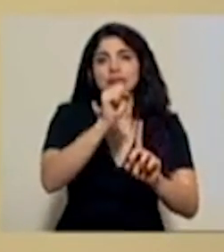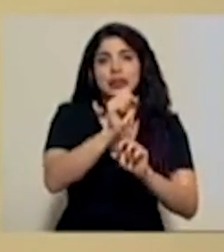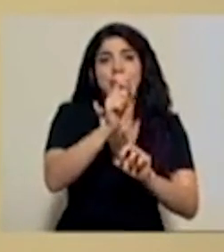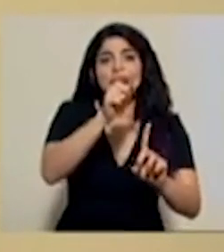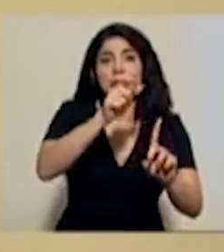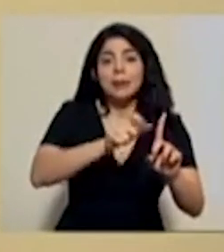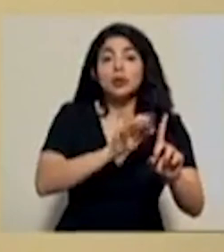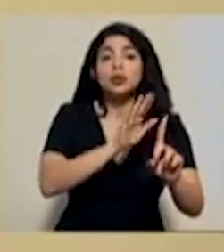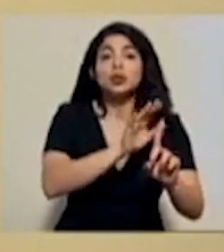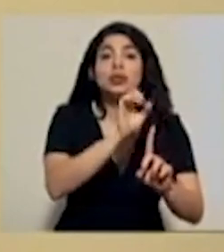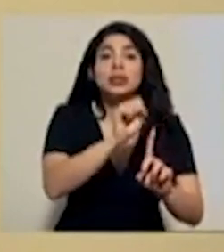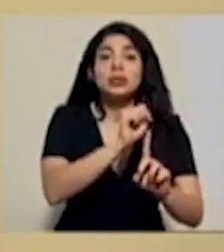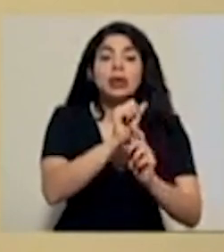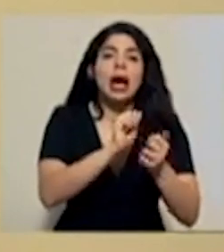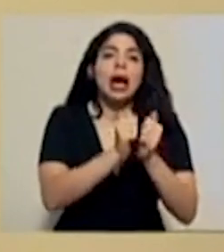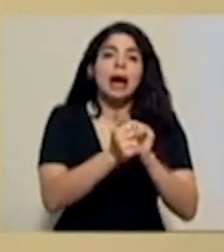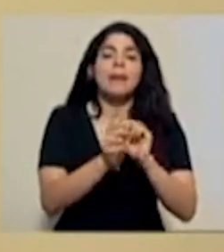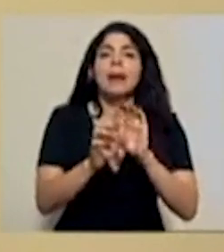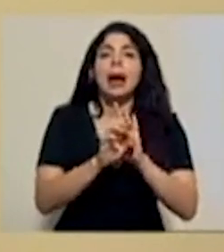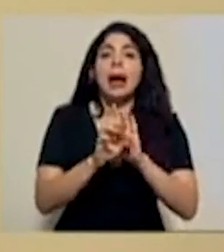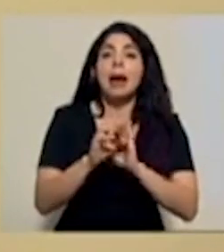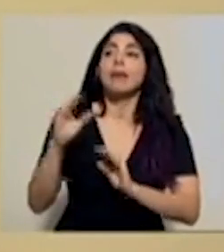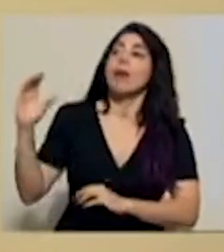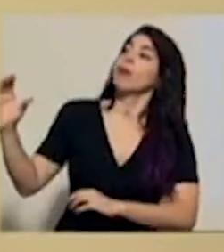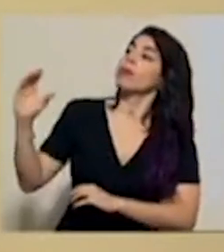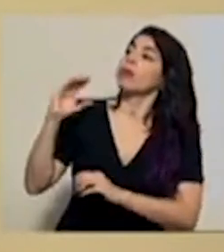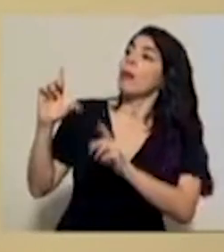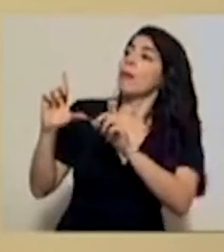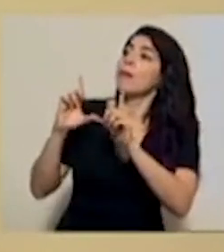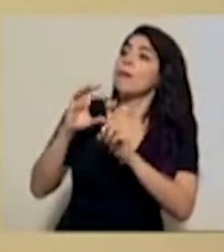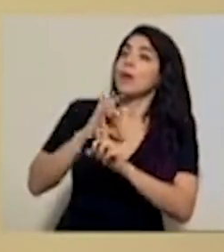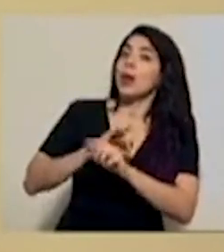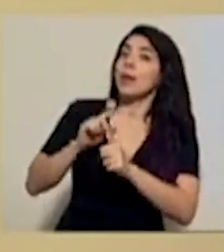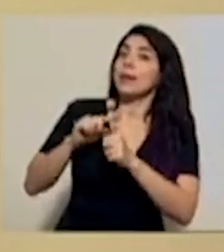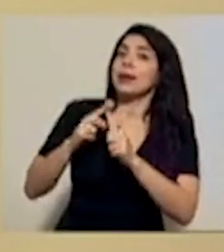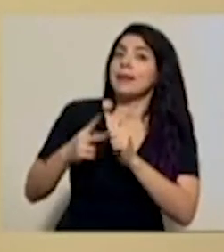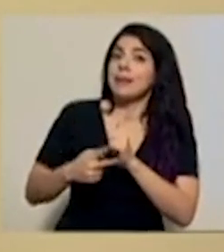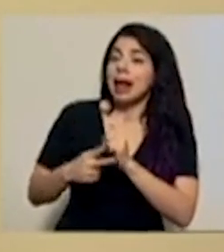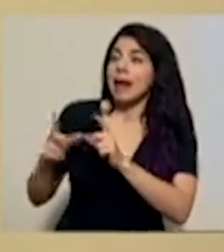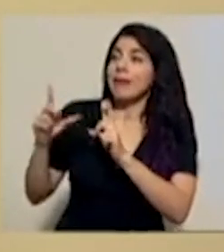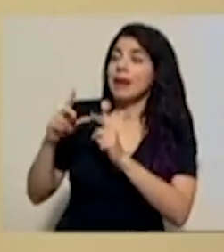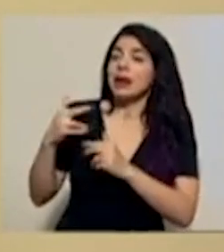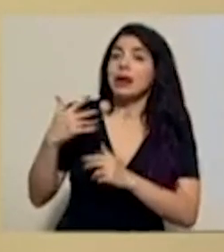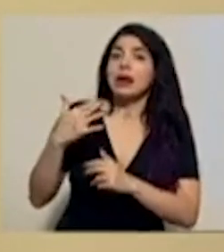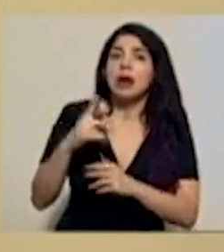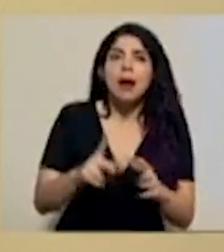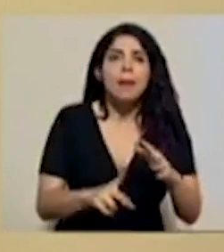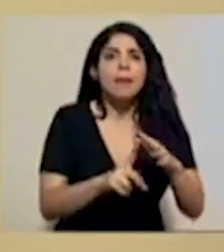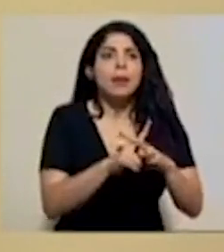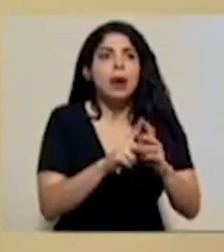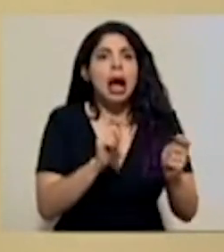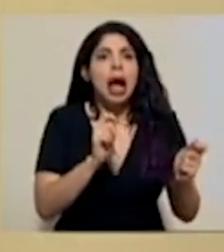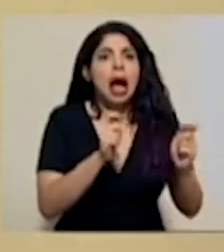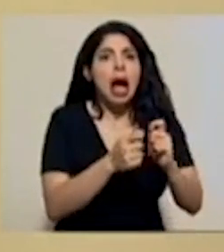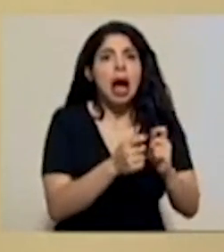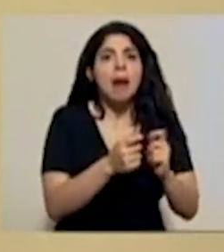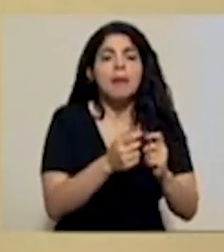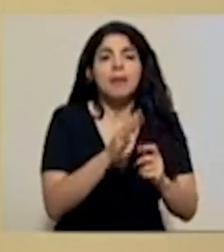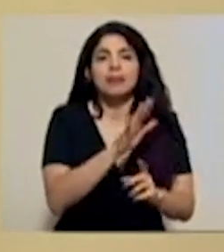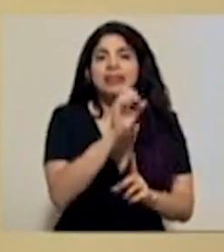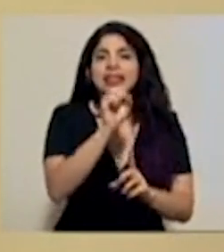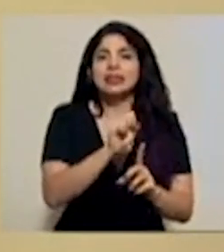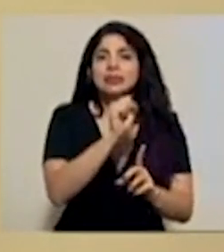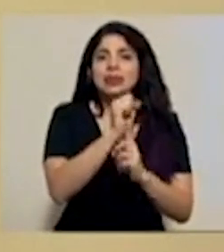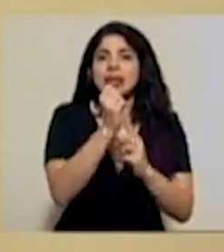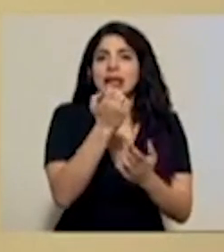personas que si bien recibieron el primer bono, a lo largo de este periodo han ido teniendo algún cambio ya sea de su situación